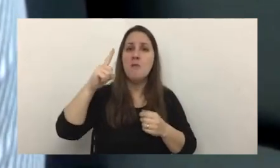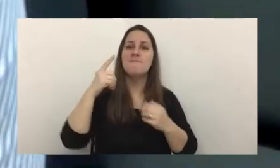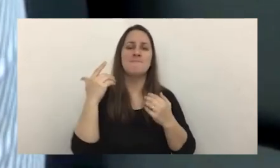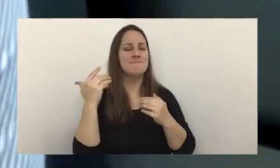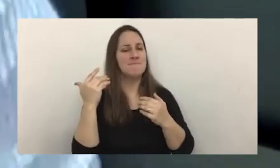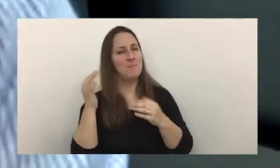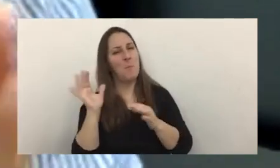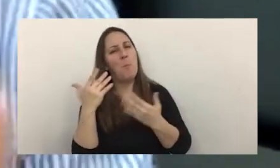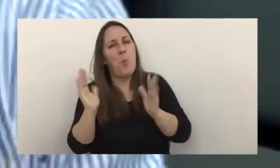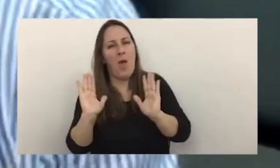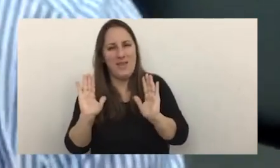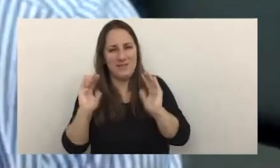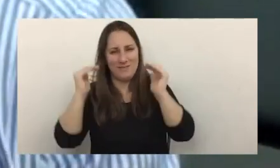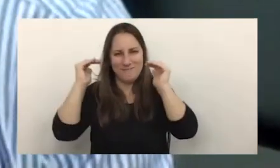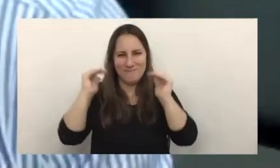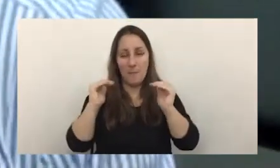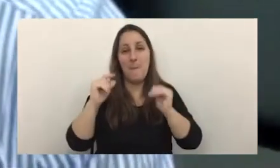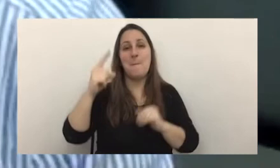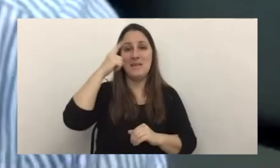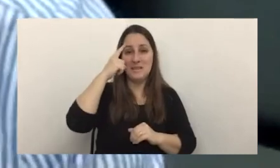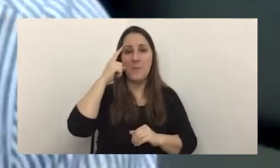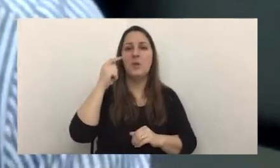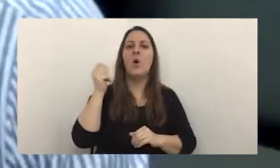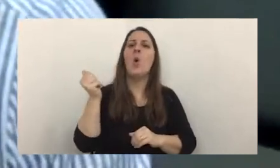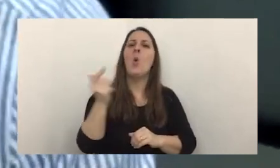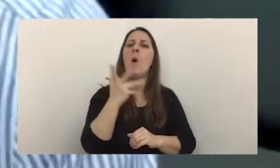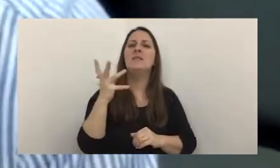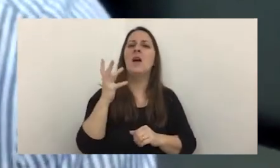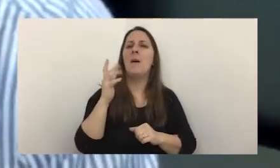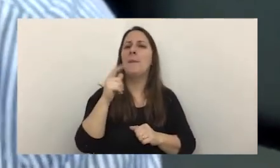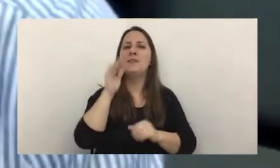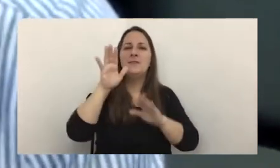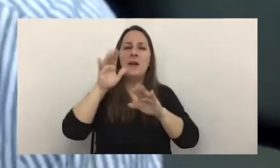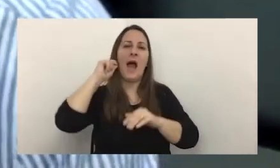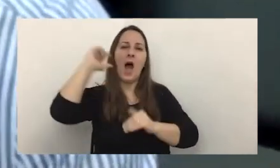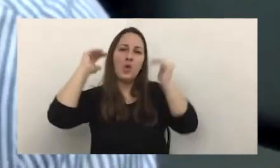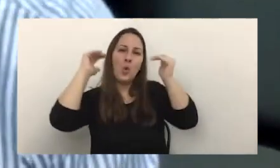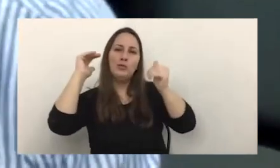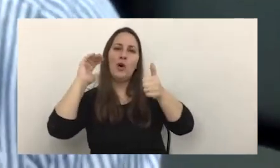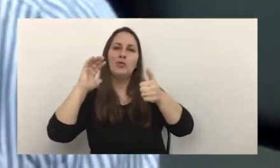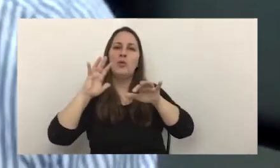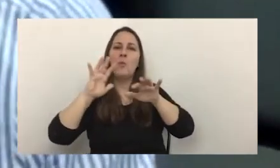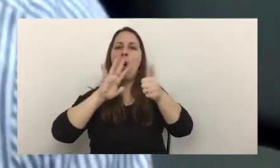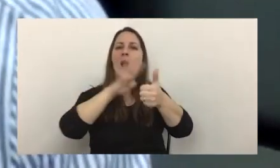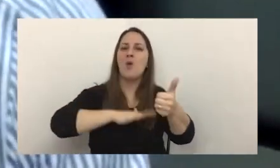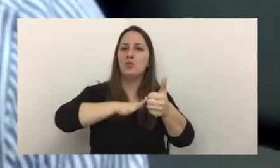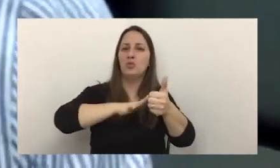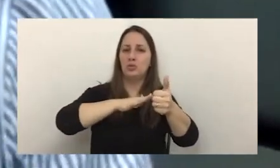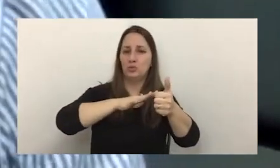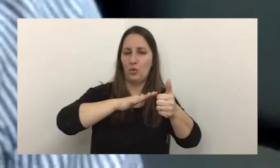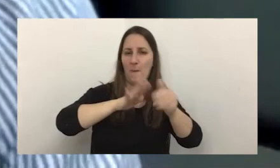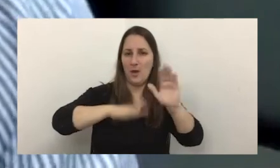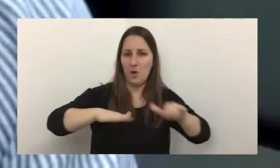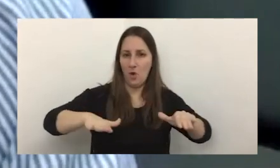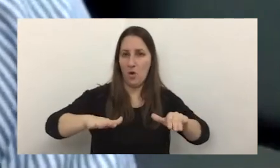solo piensen en esto cuántos casos de pedofilia vemos recurrentemente cuando los vemos es porque